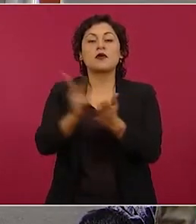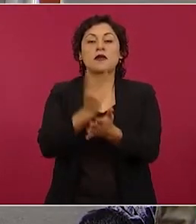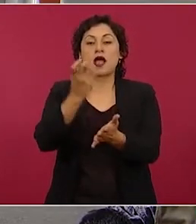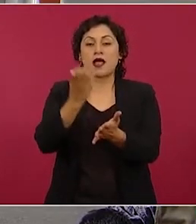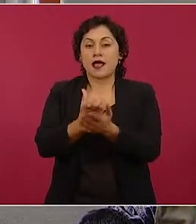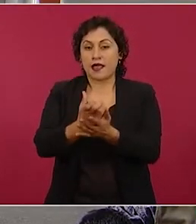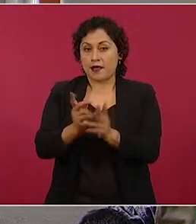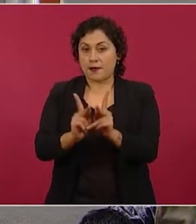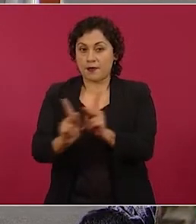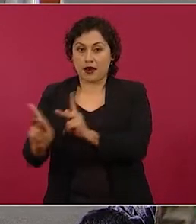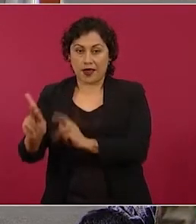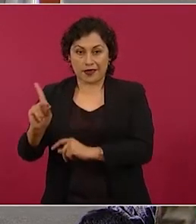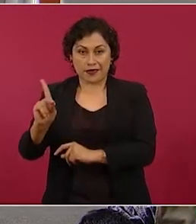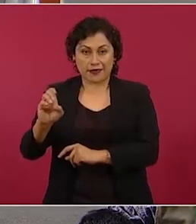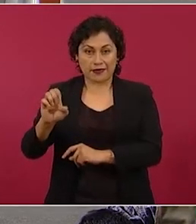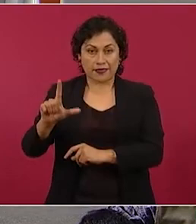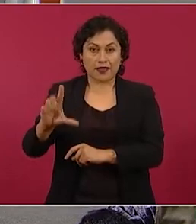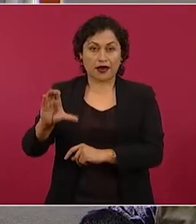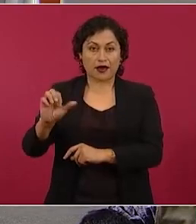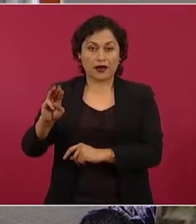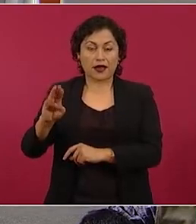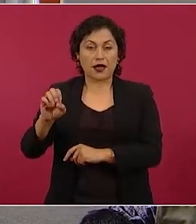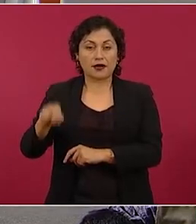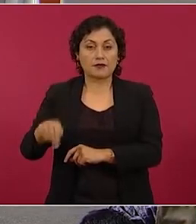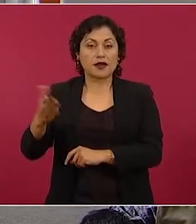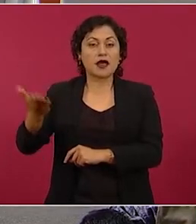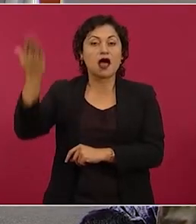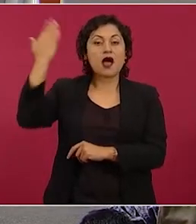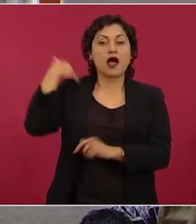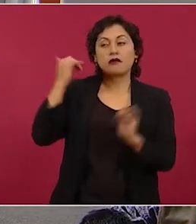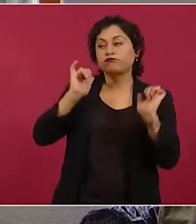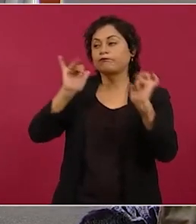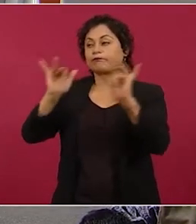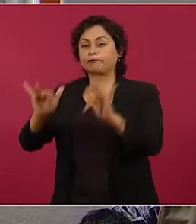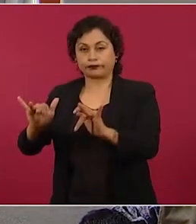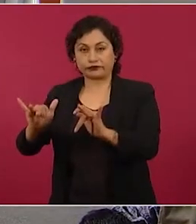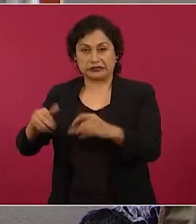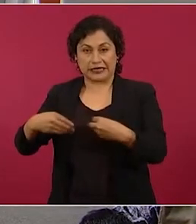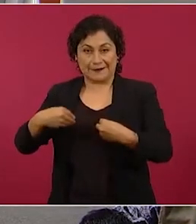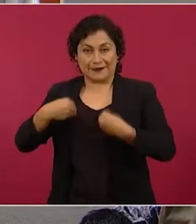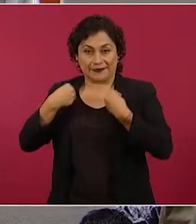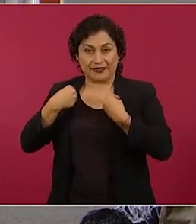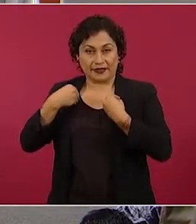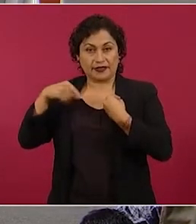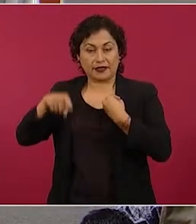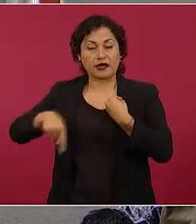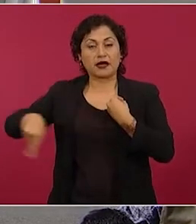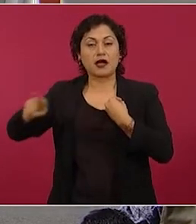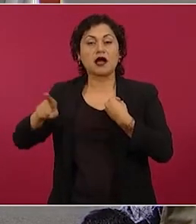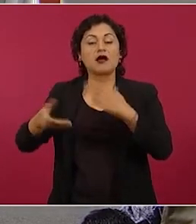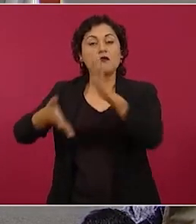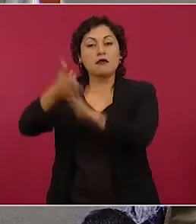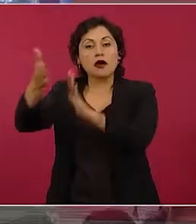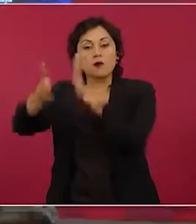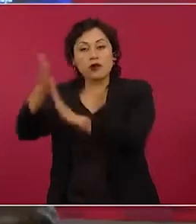se empezó a poblar, se creó un viaducto